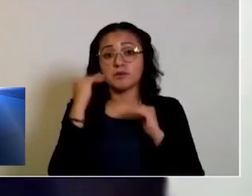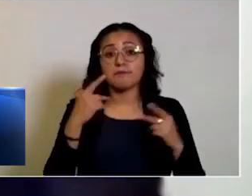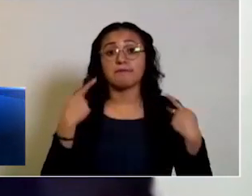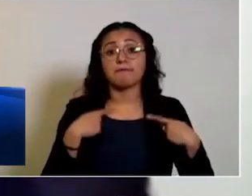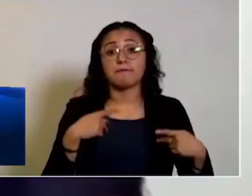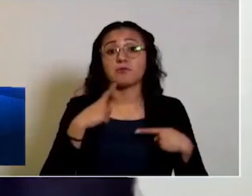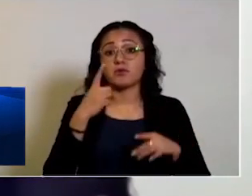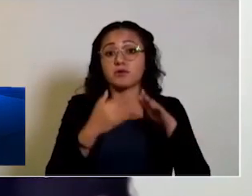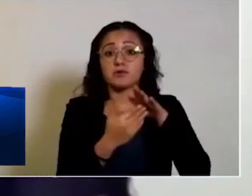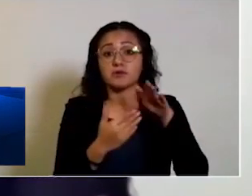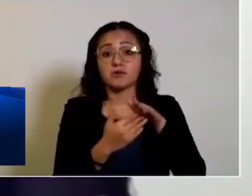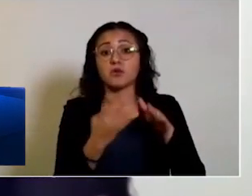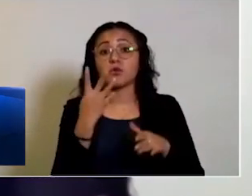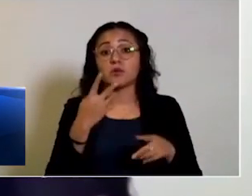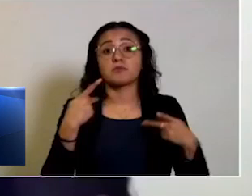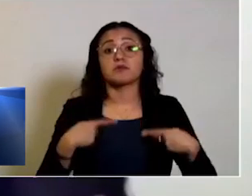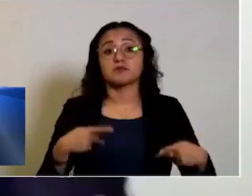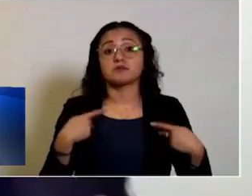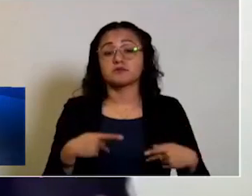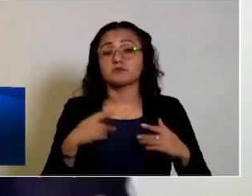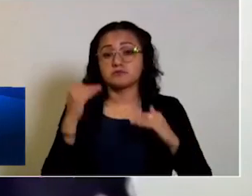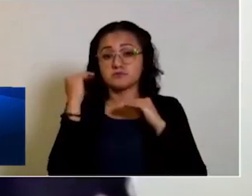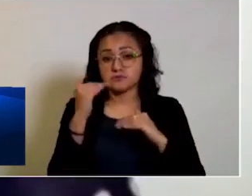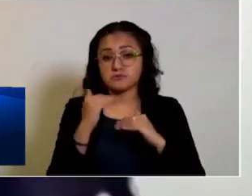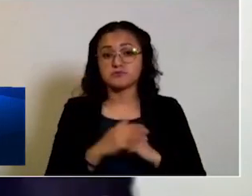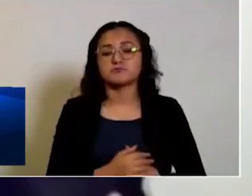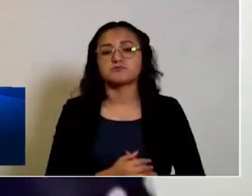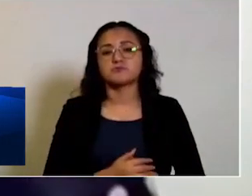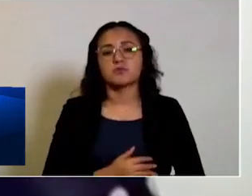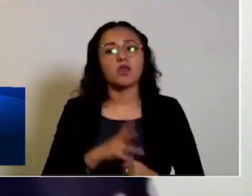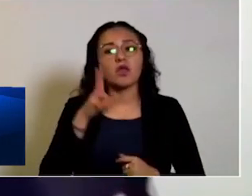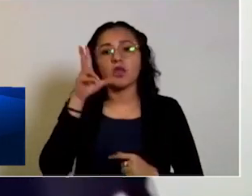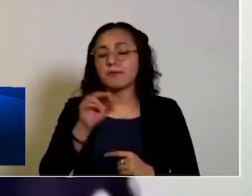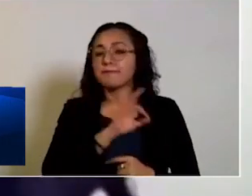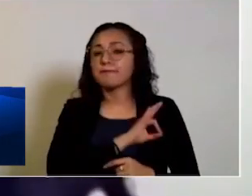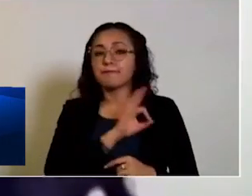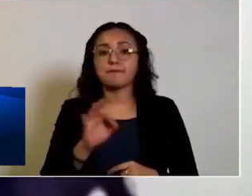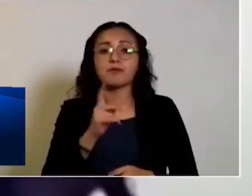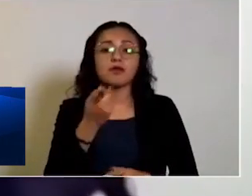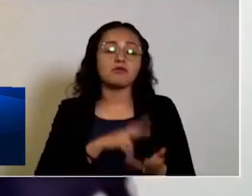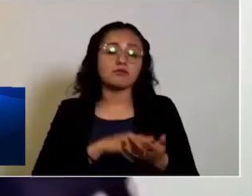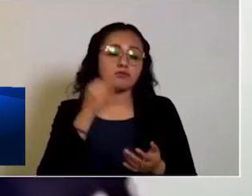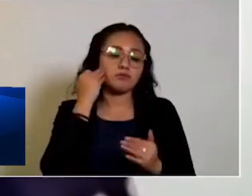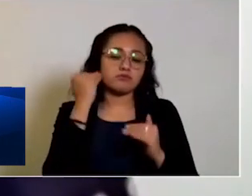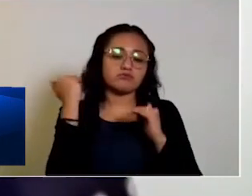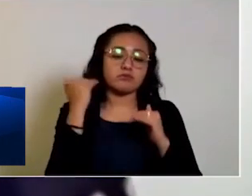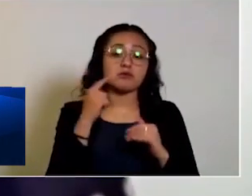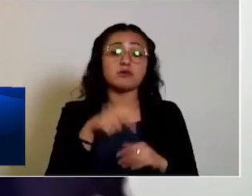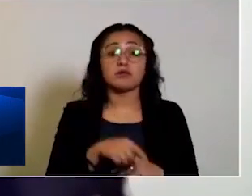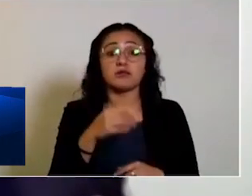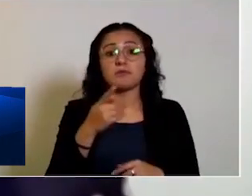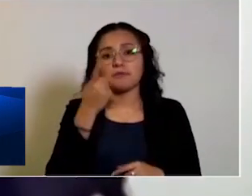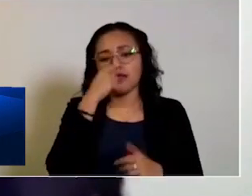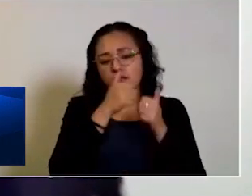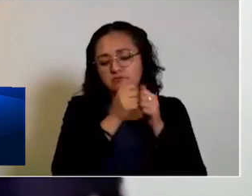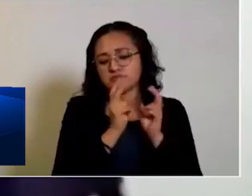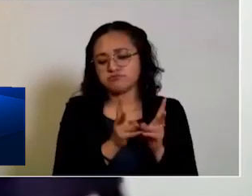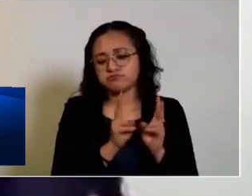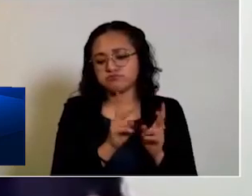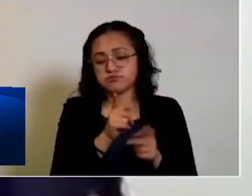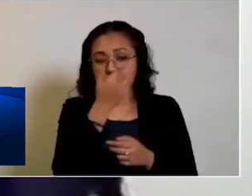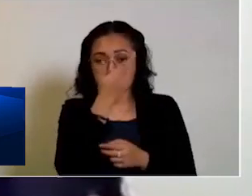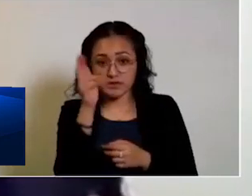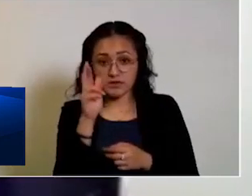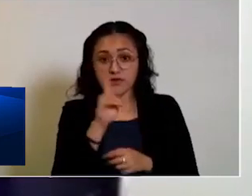comensales por mesa es de cuatro personas. No se permite la sobremesa. El límite máximo de tiempo de permanencia en un